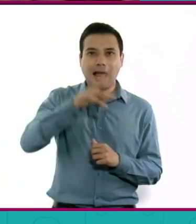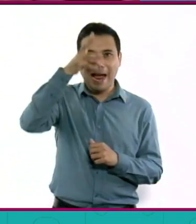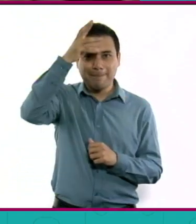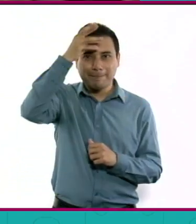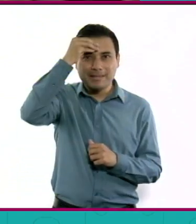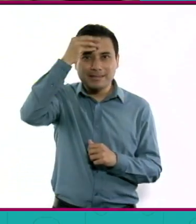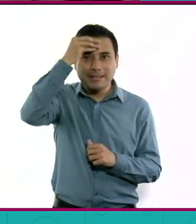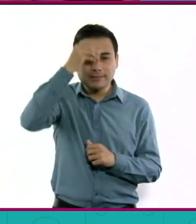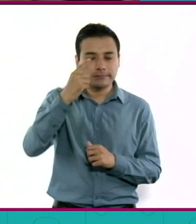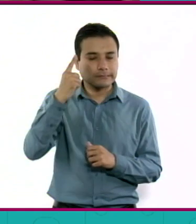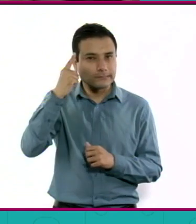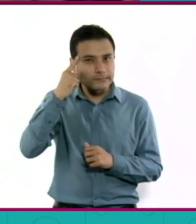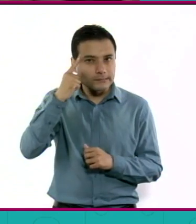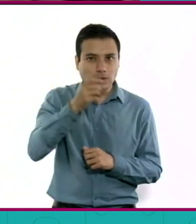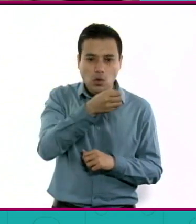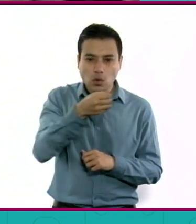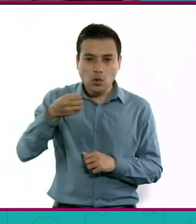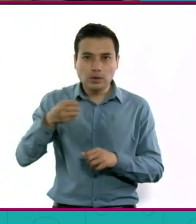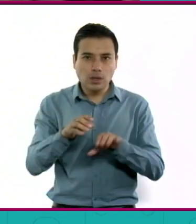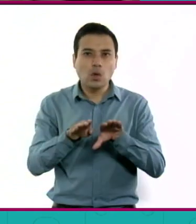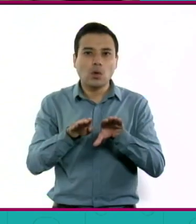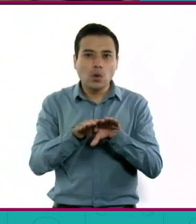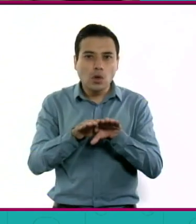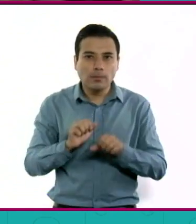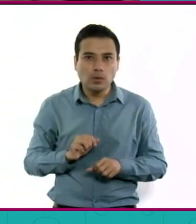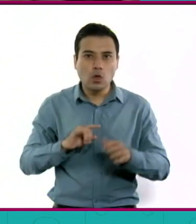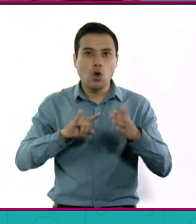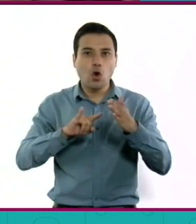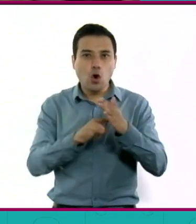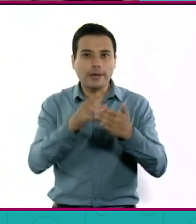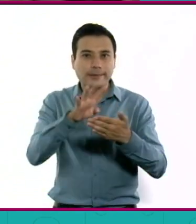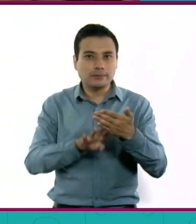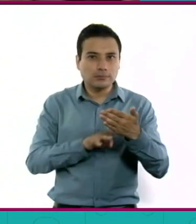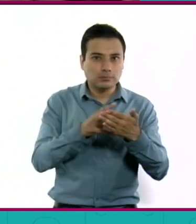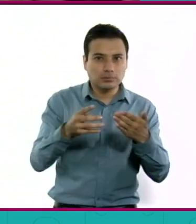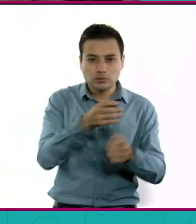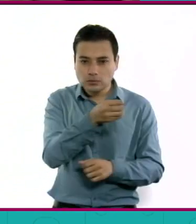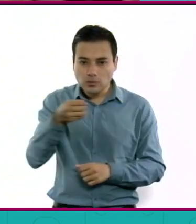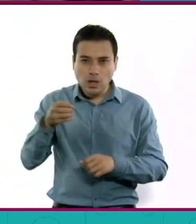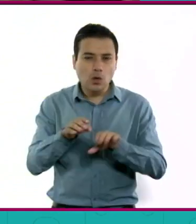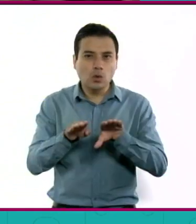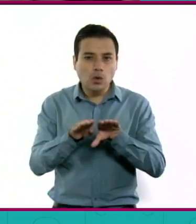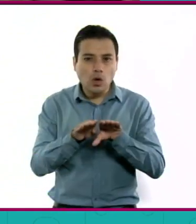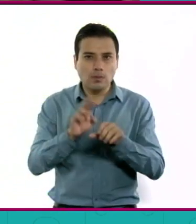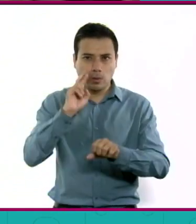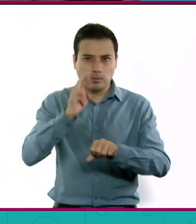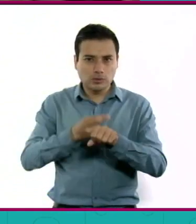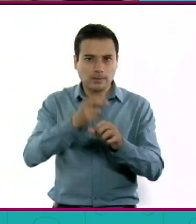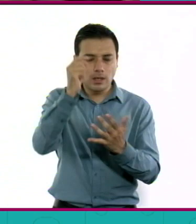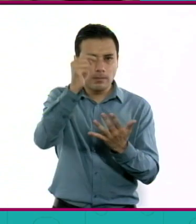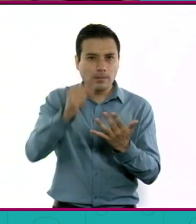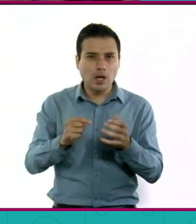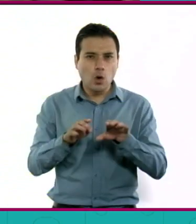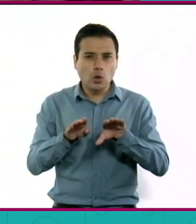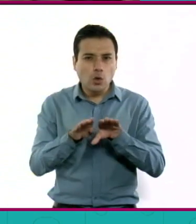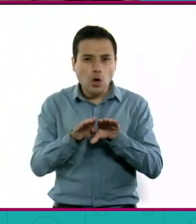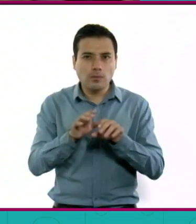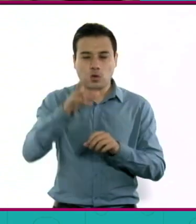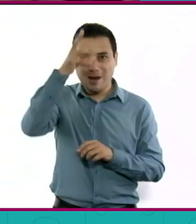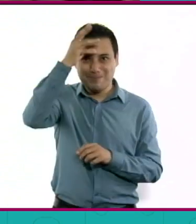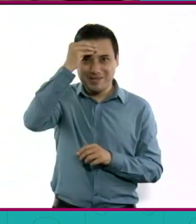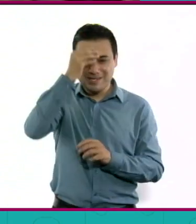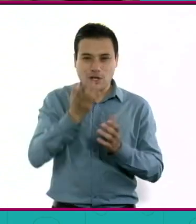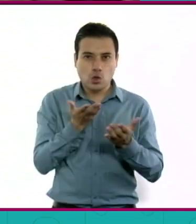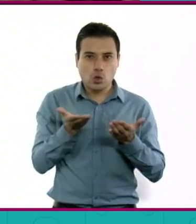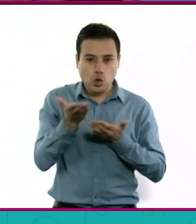cómo estructurar nuestra mente, que tengamos horarios, que tengamos responsabilidades, que aprendamos a convivir, que aprendamos a hacer